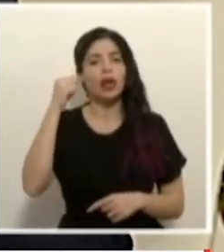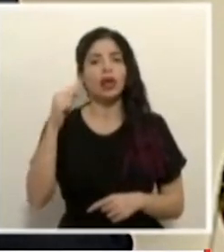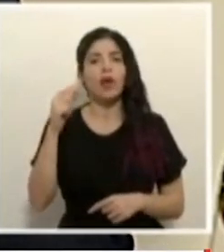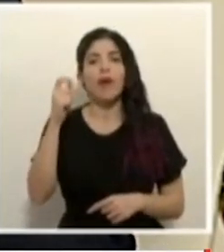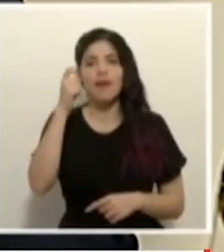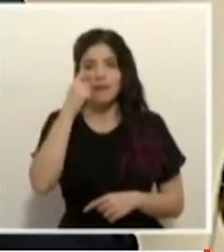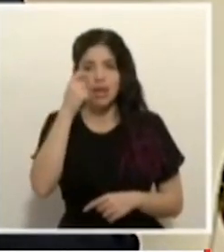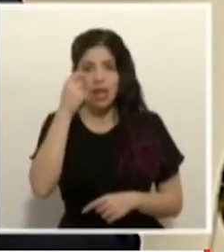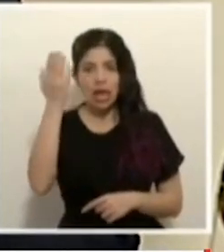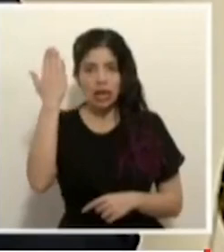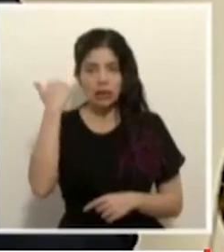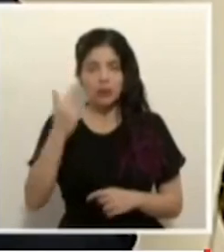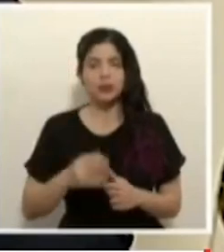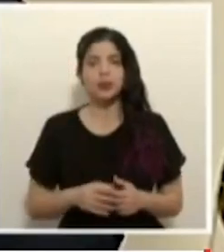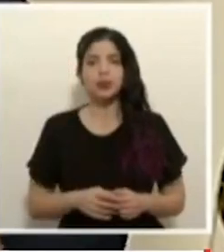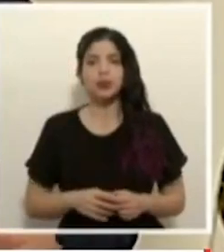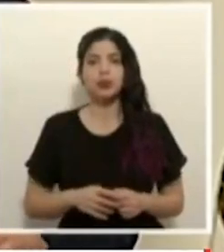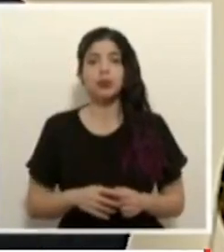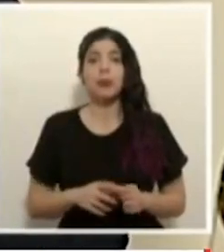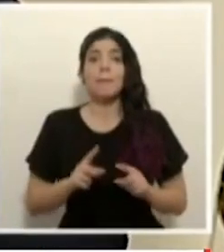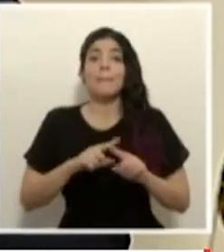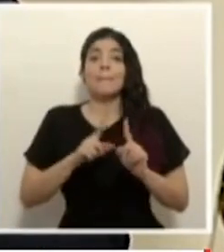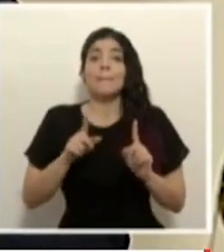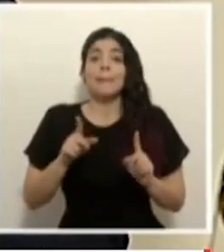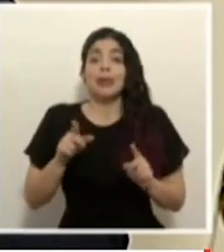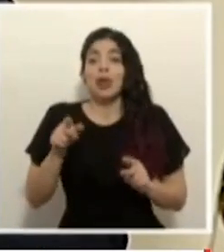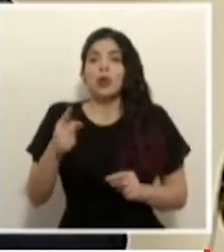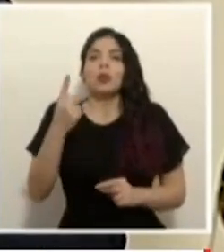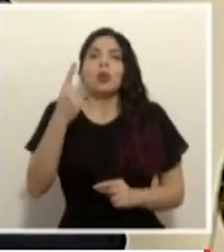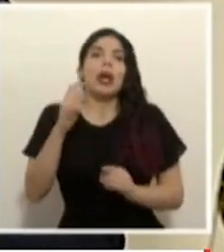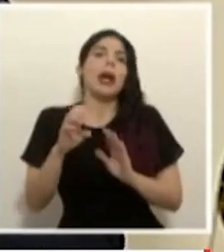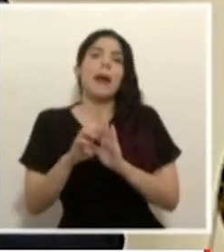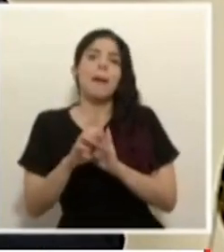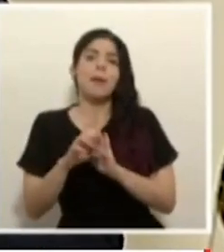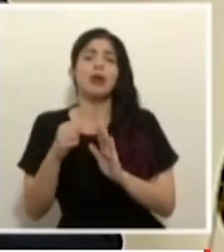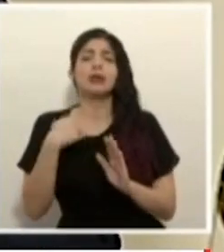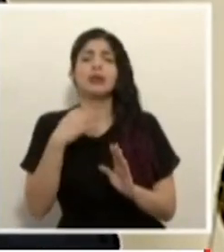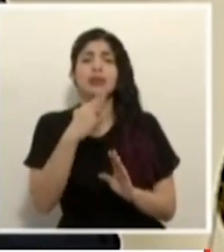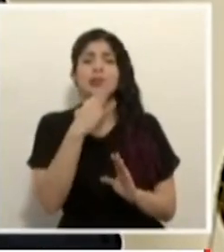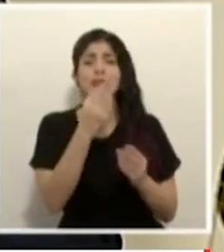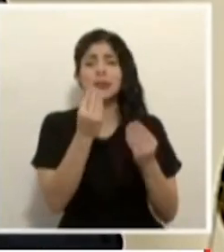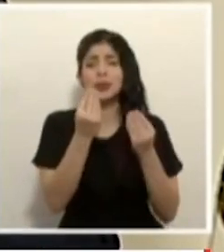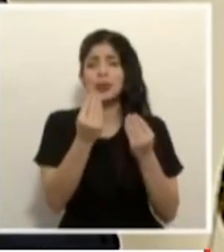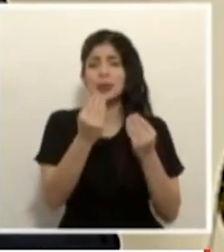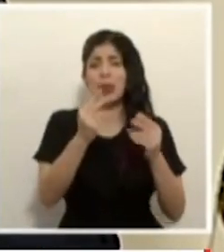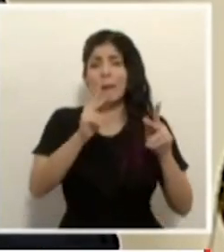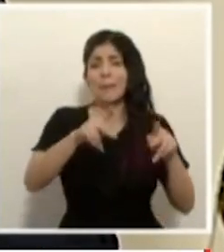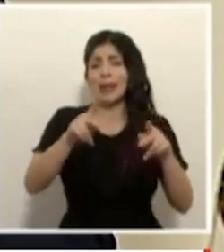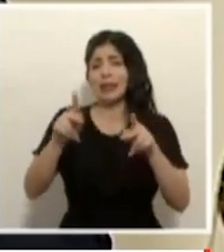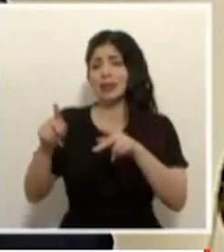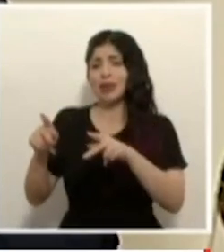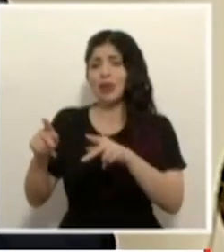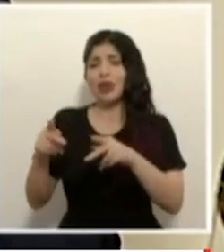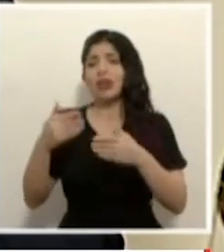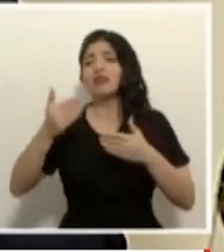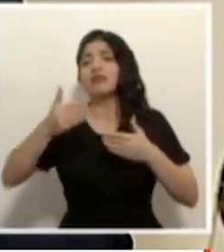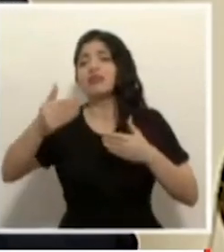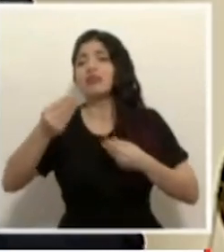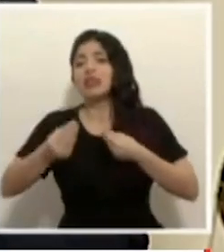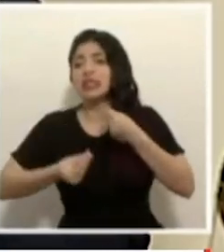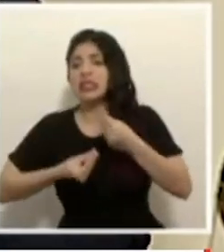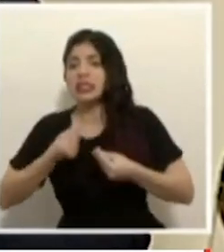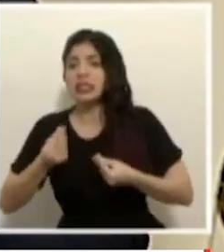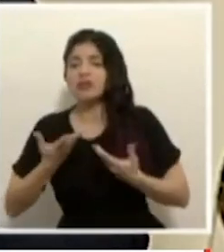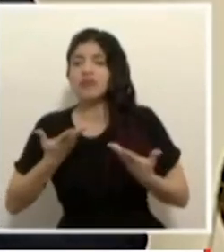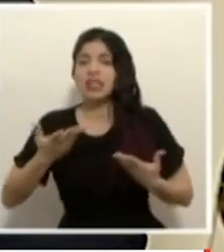María Figueres pero como esa que pongo ejemplo converso con muchas personas sobre lo que viene lo que necesitamos